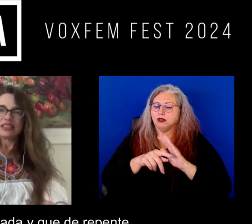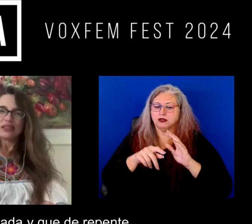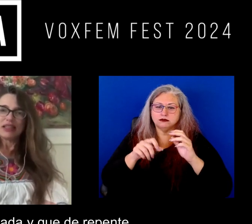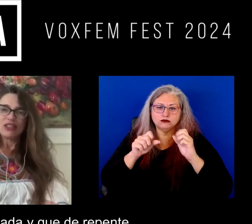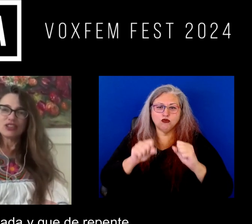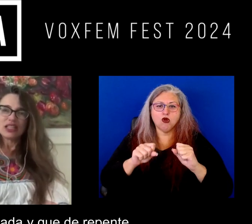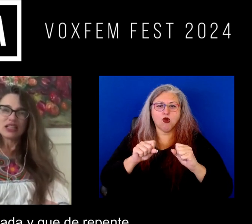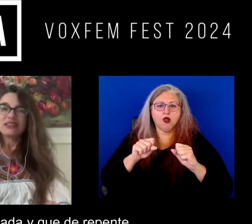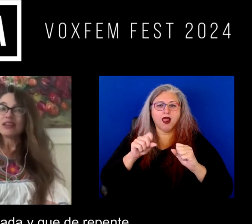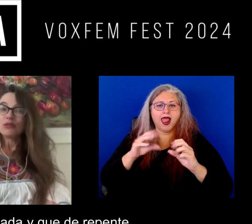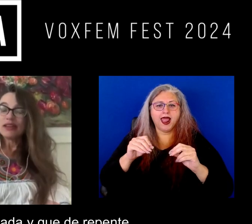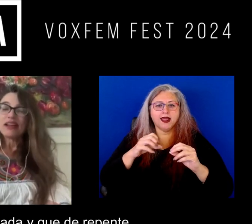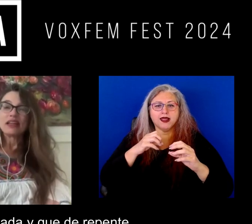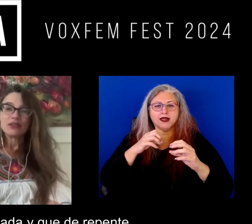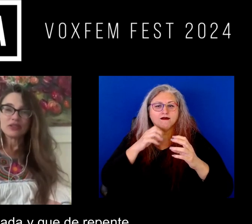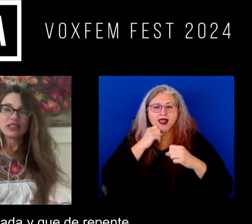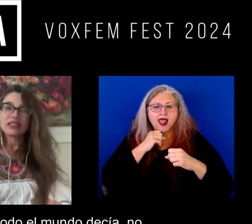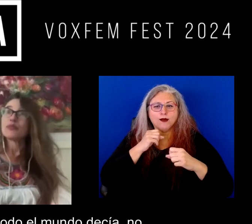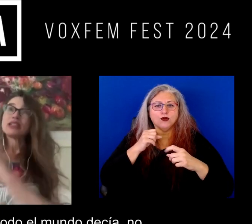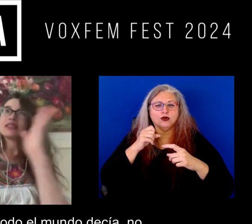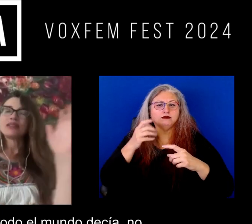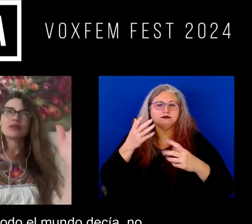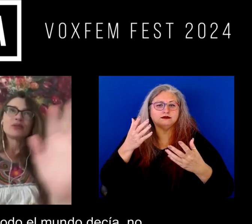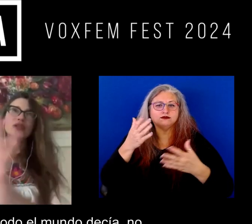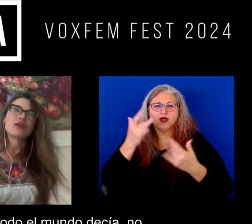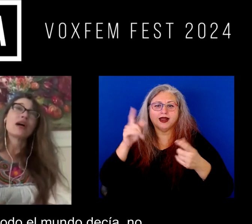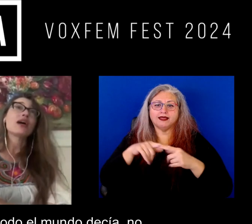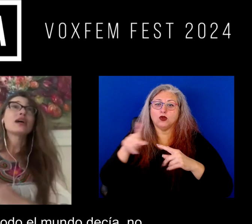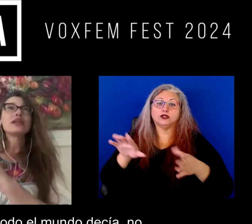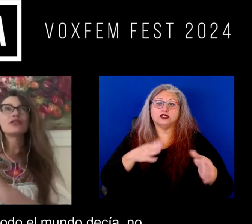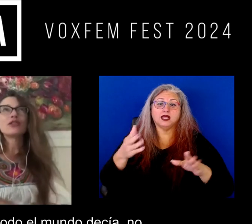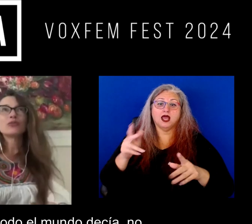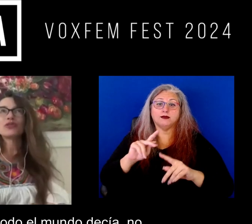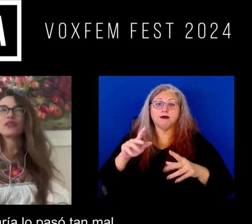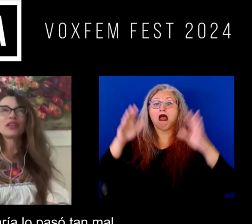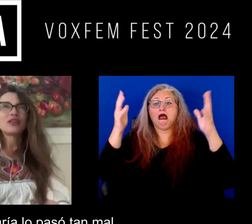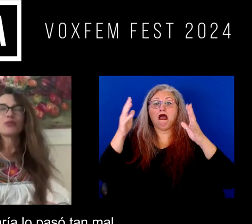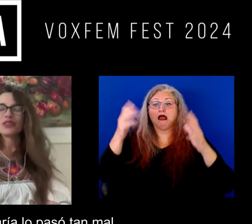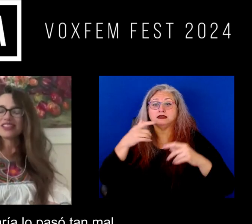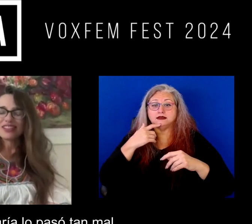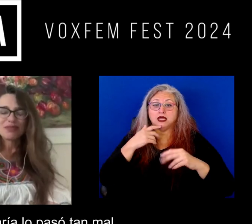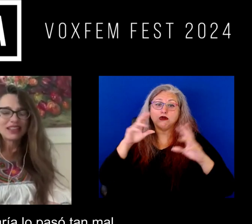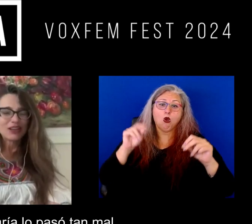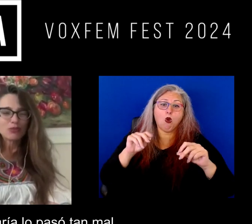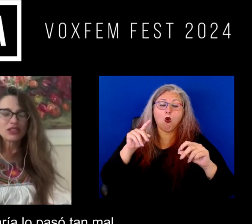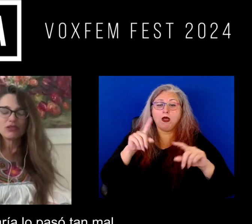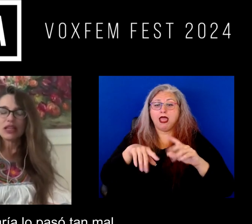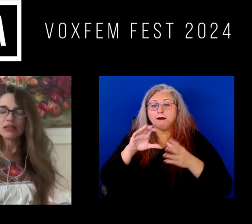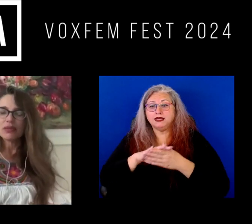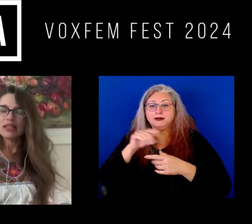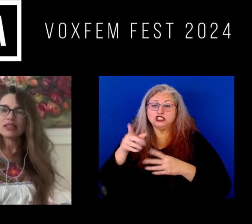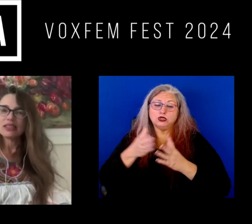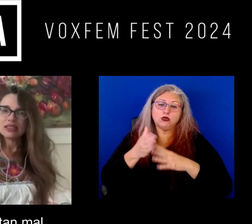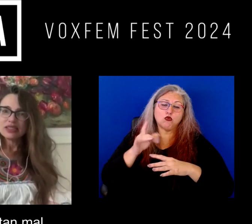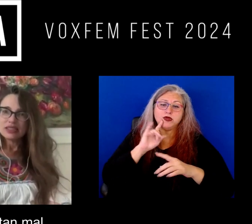fuertes y valiosa y tan olvidada y que de repente cuando murió todo el mundo decía no puede ser María lo pasó